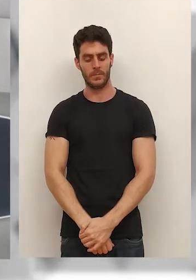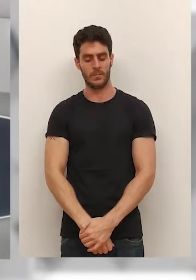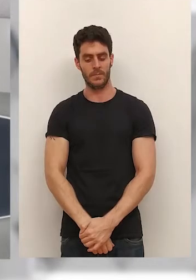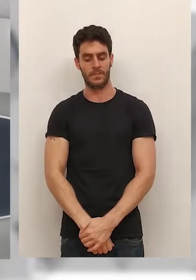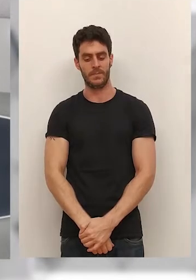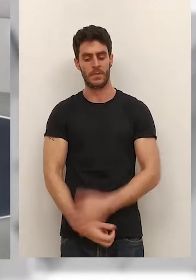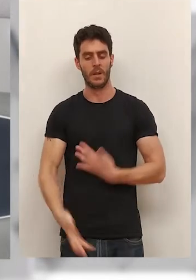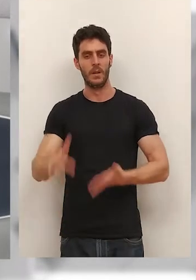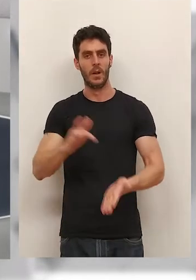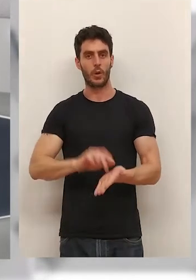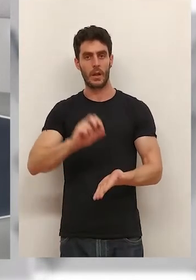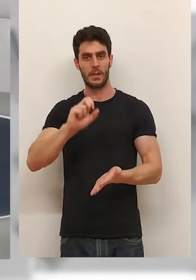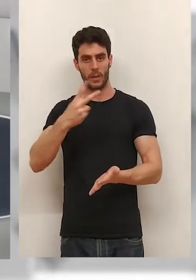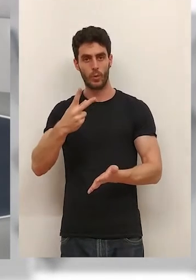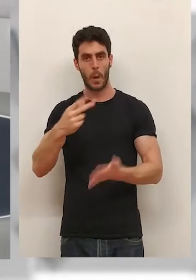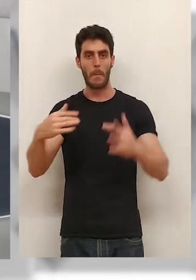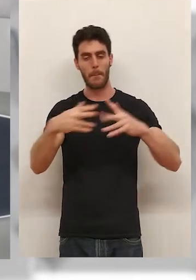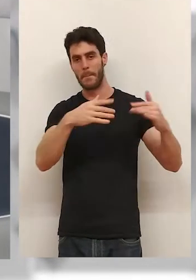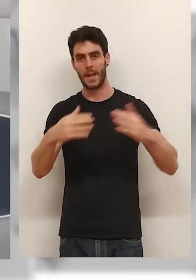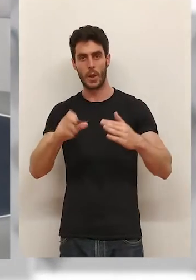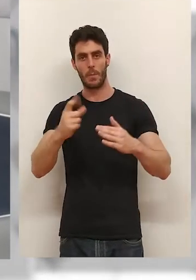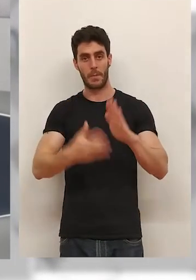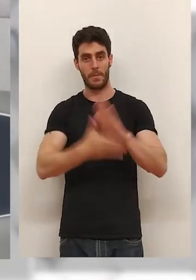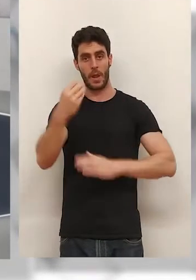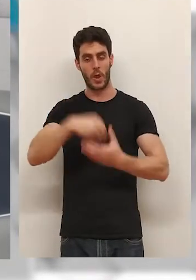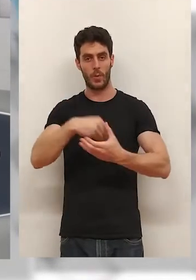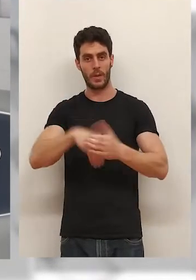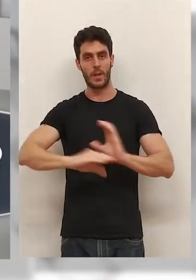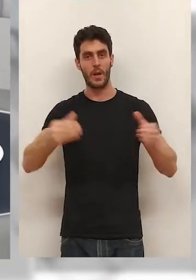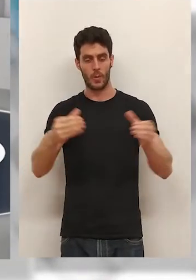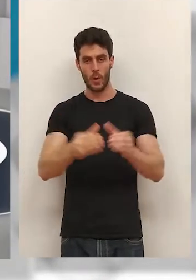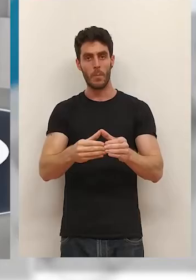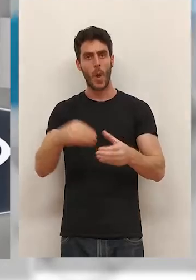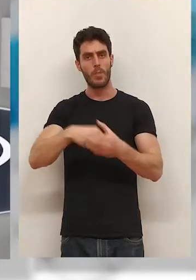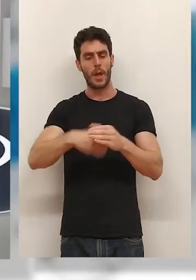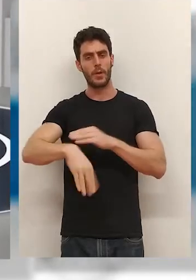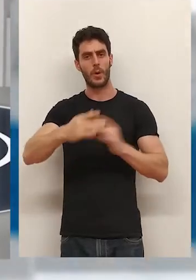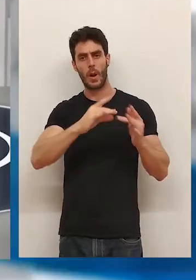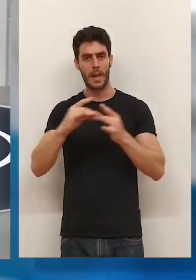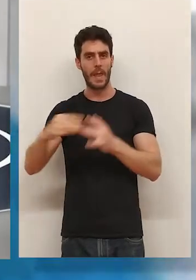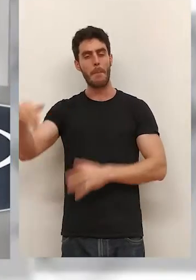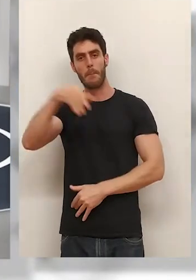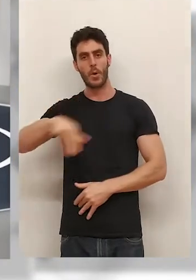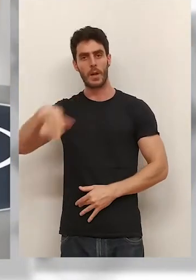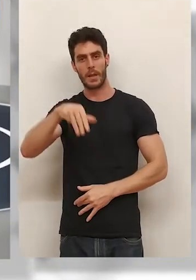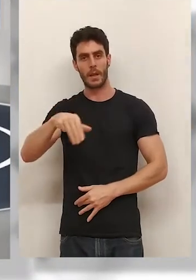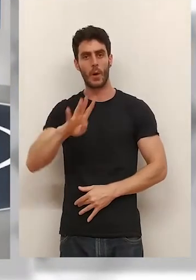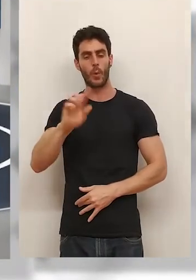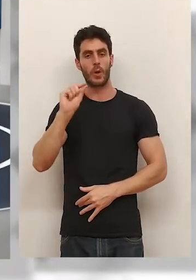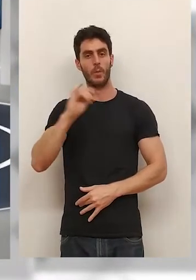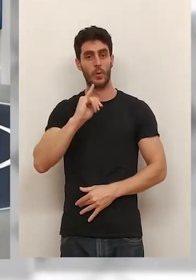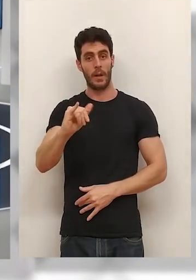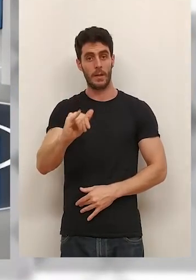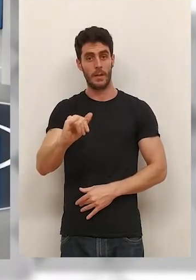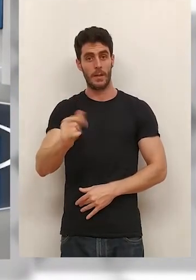Y después de esta segunda jornada en Primera Federación, el grupo en el que militan los conjuntos riojanos está encabezado por el Amorevieta que suma cuatro puntos. Y